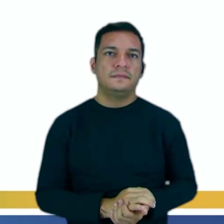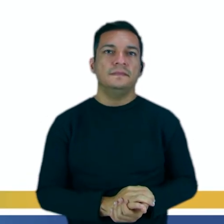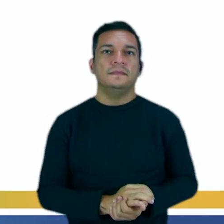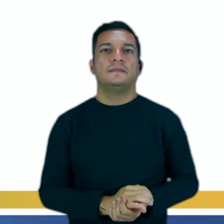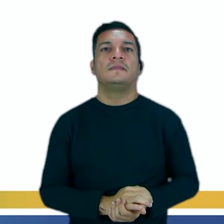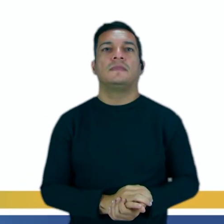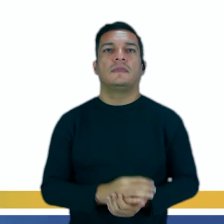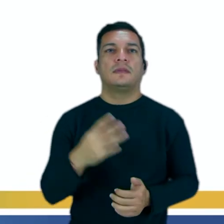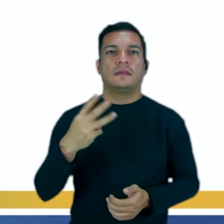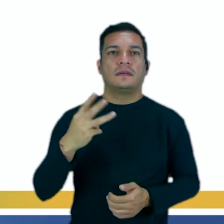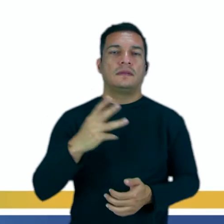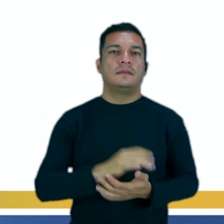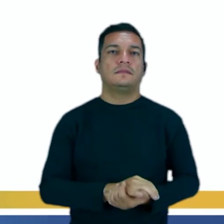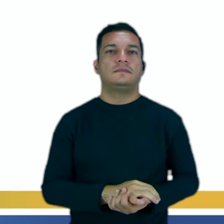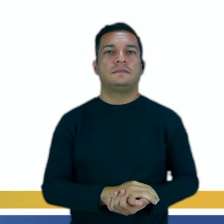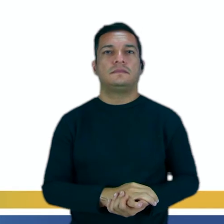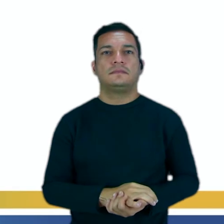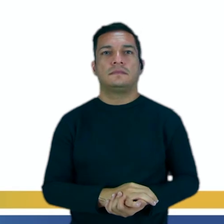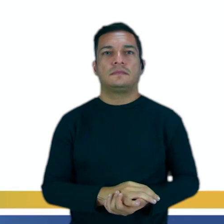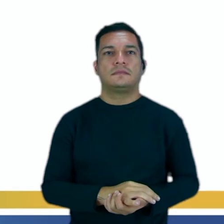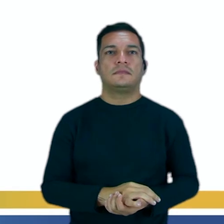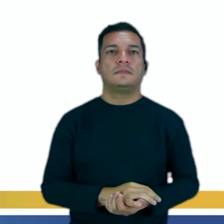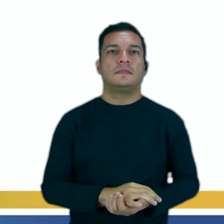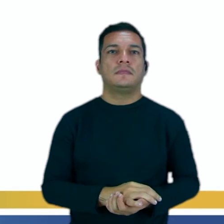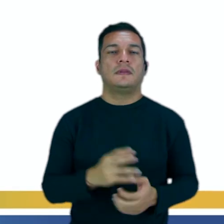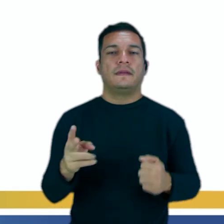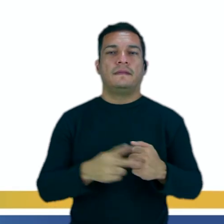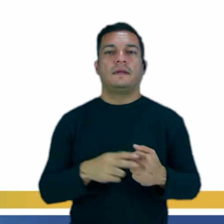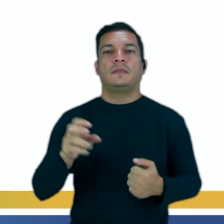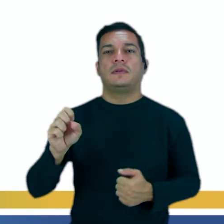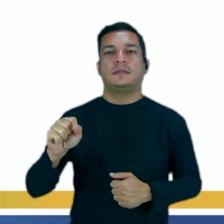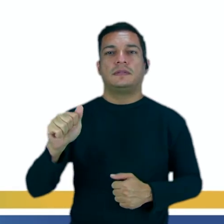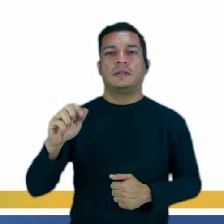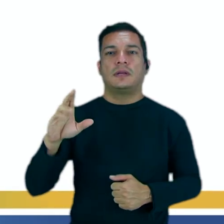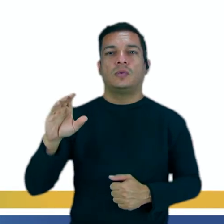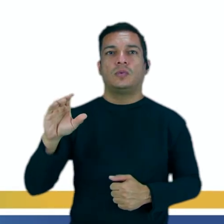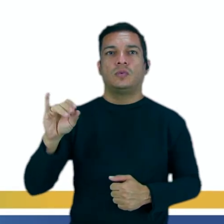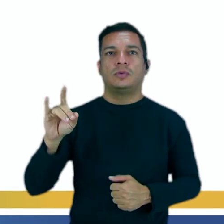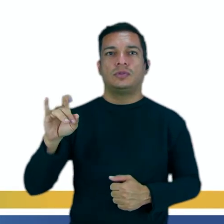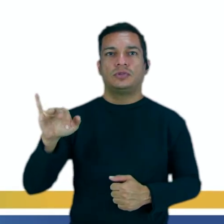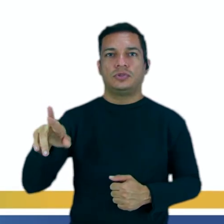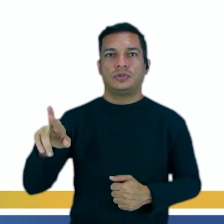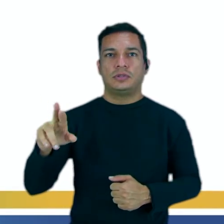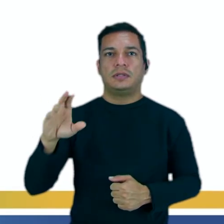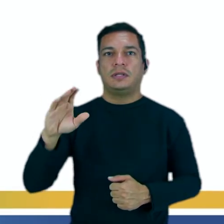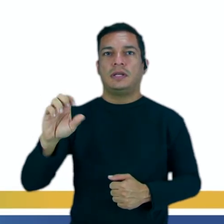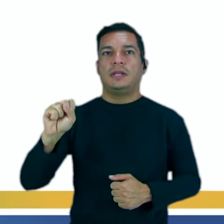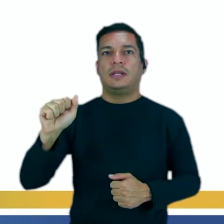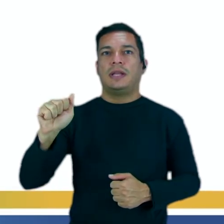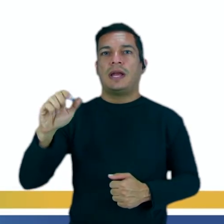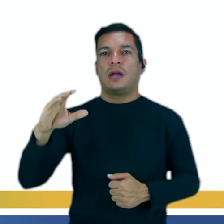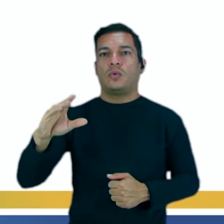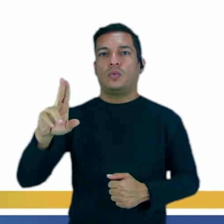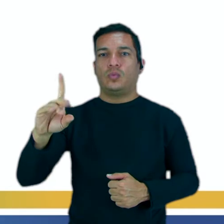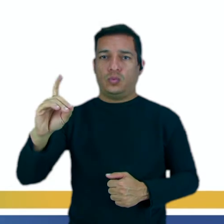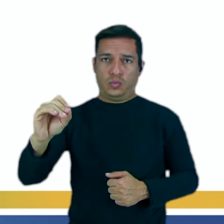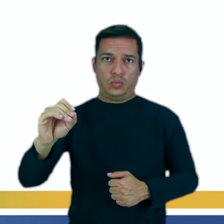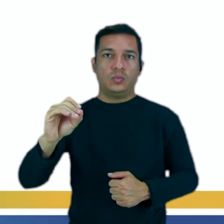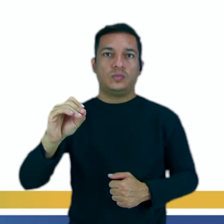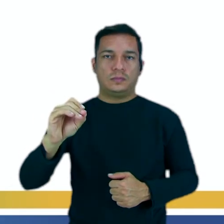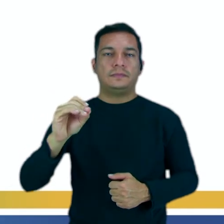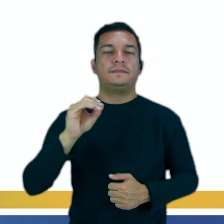Número tres, verbo sacudir para yo, primera persona, sería como, sacudo el